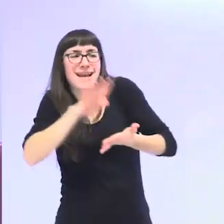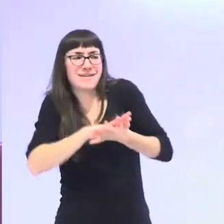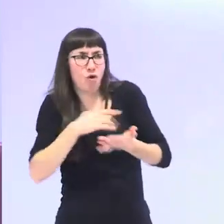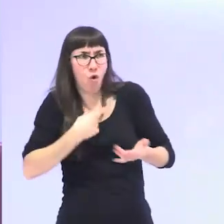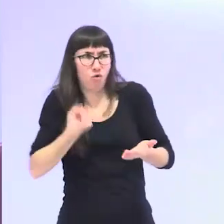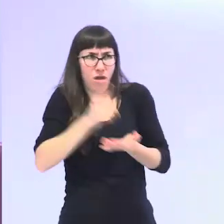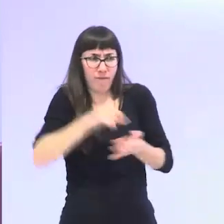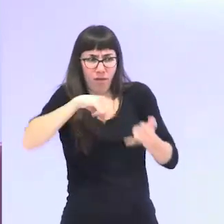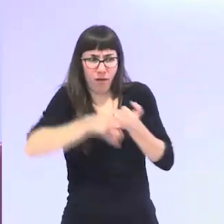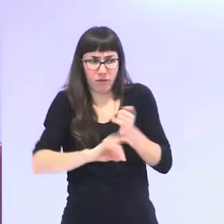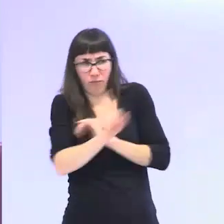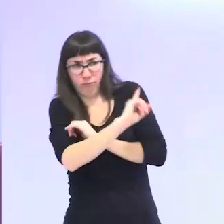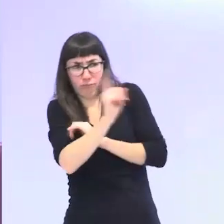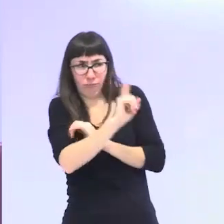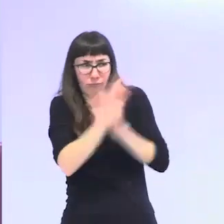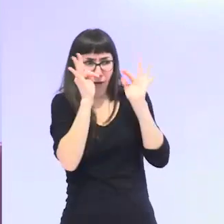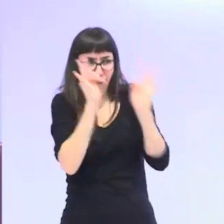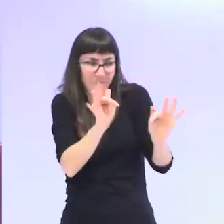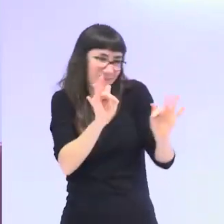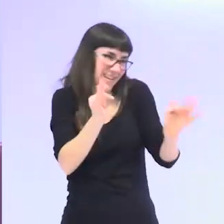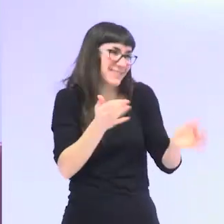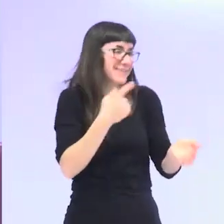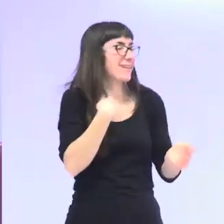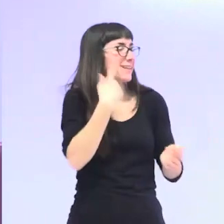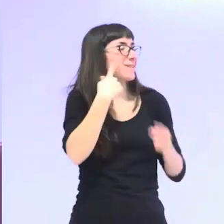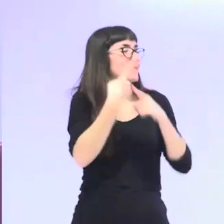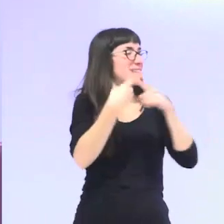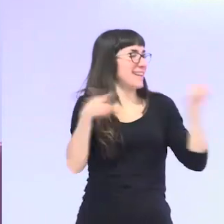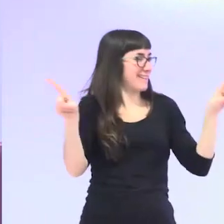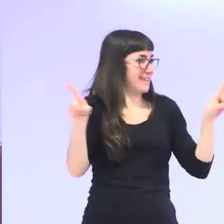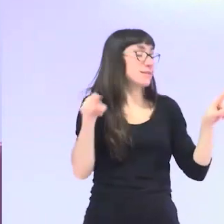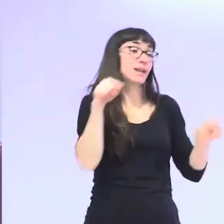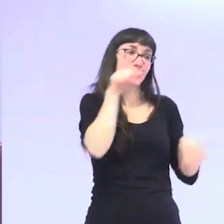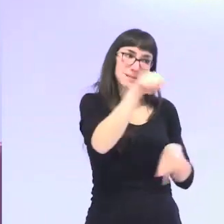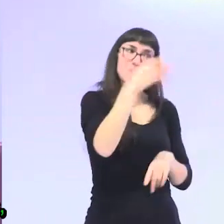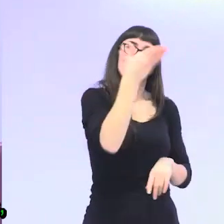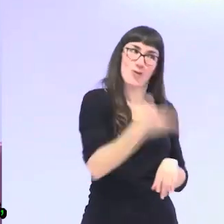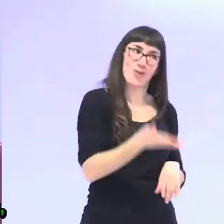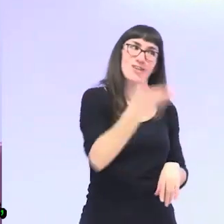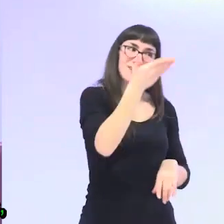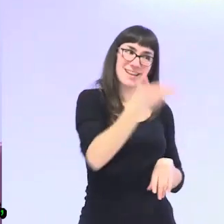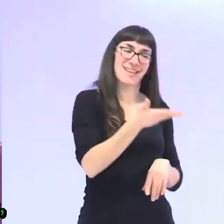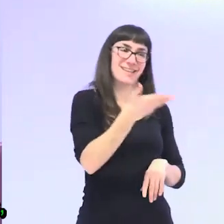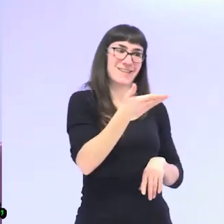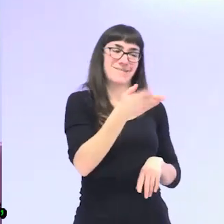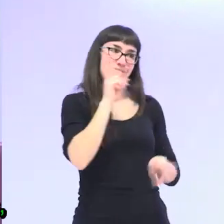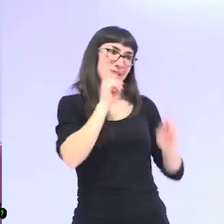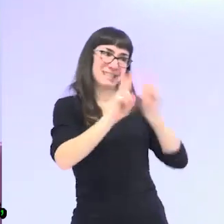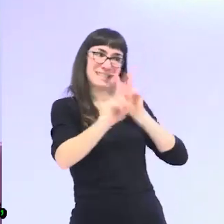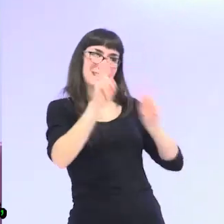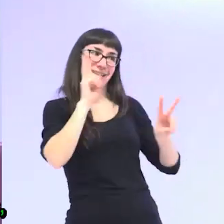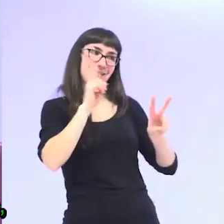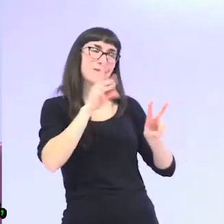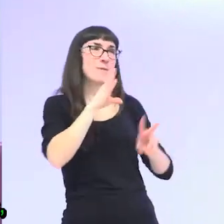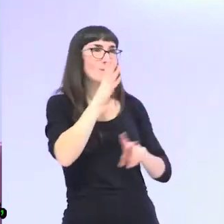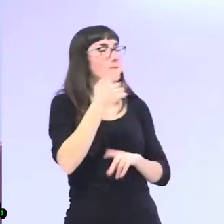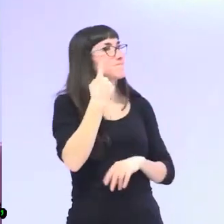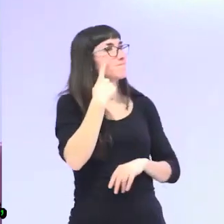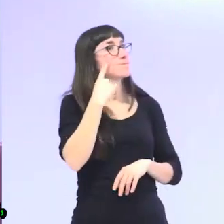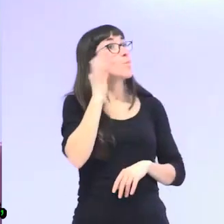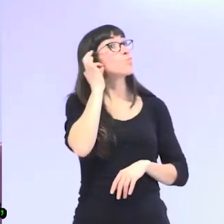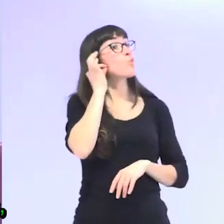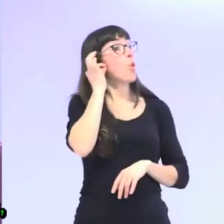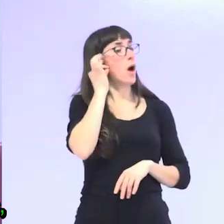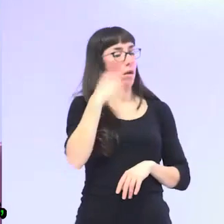por lo tanto esto evidentemente hay que hay que visibilizarlo porque es muy importante el que las mujeres